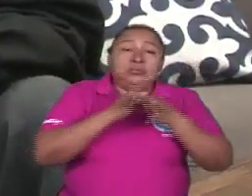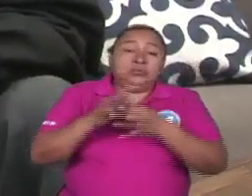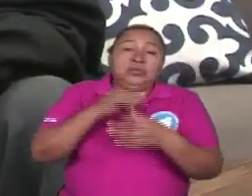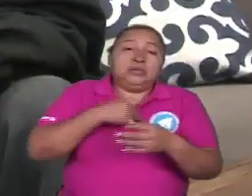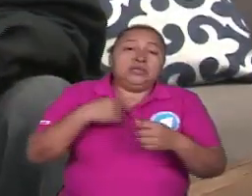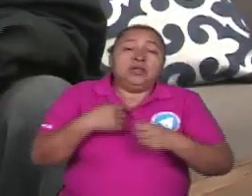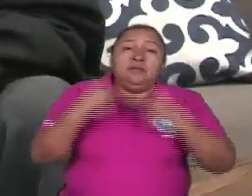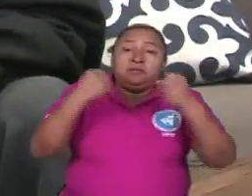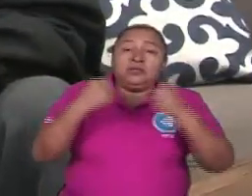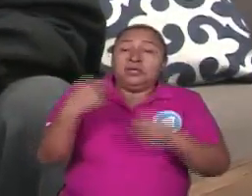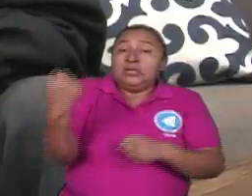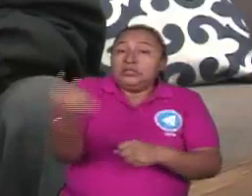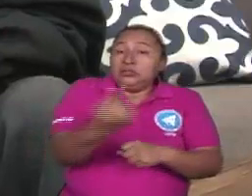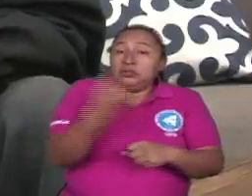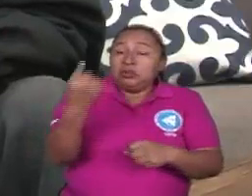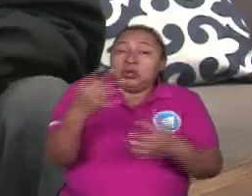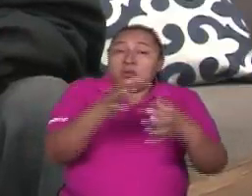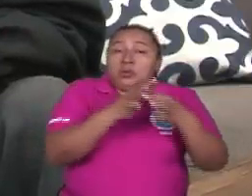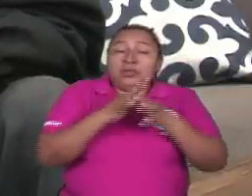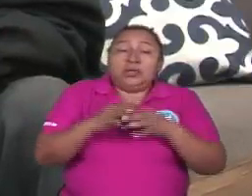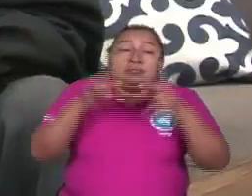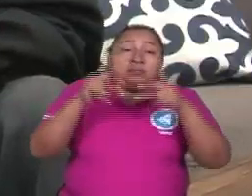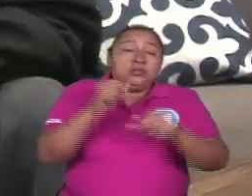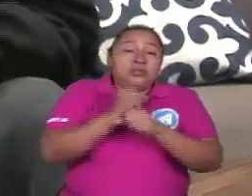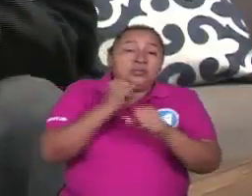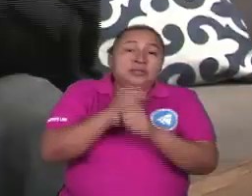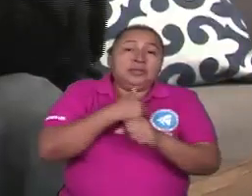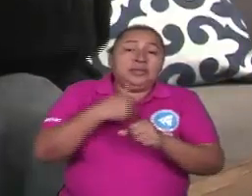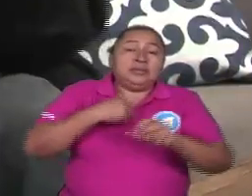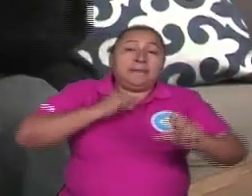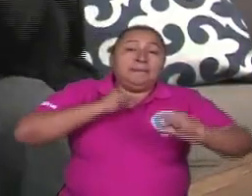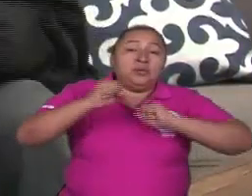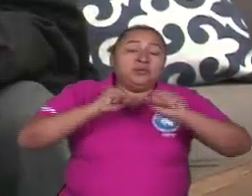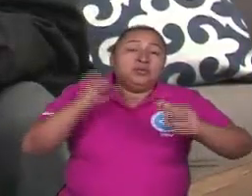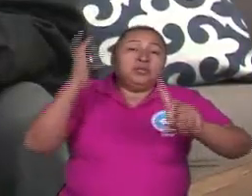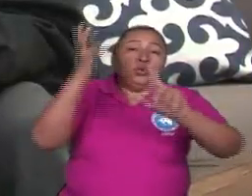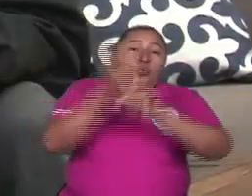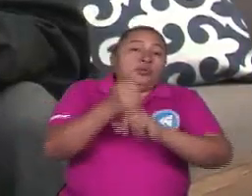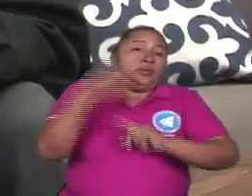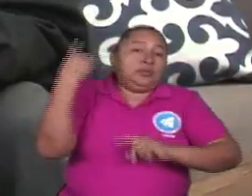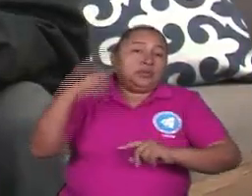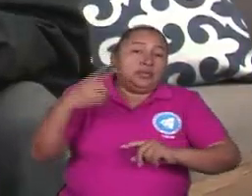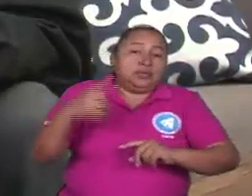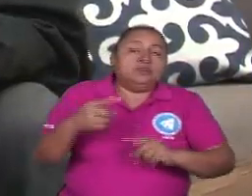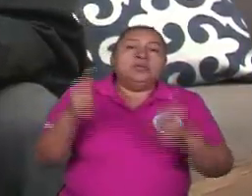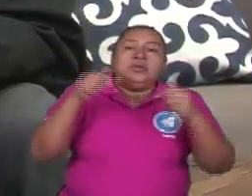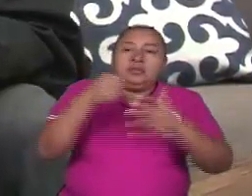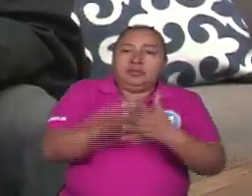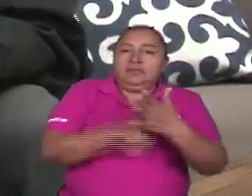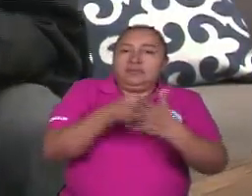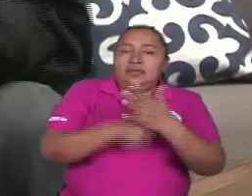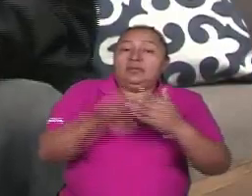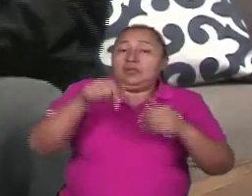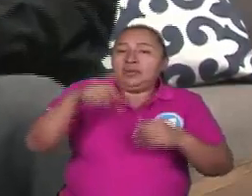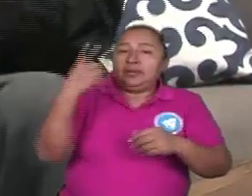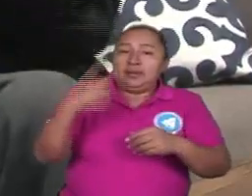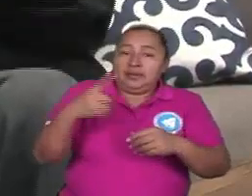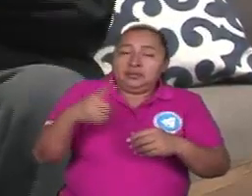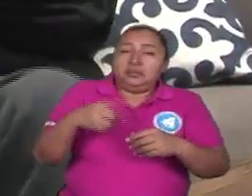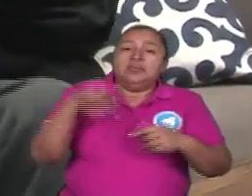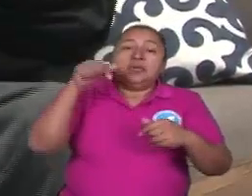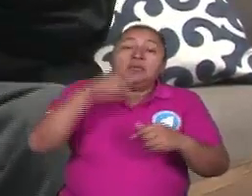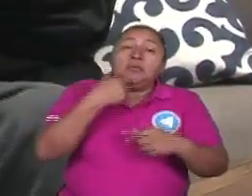fuerza y solo la unidad de la clase trabajadora es la que hace posible que conquistemos derechos y que defendamos derechos también entonces